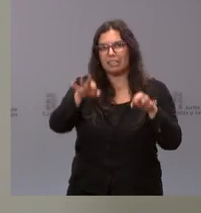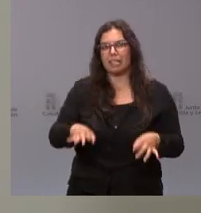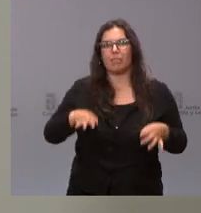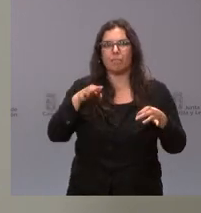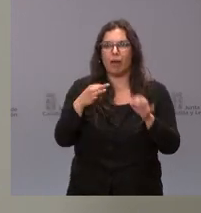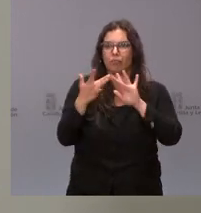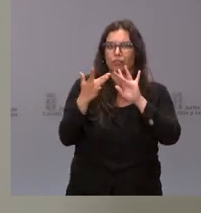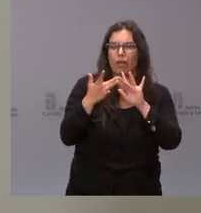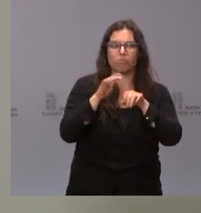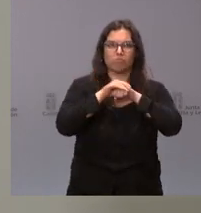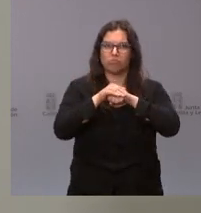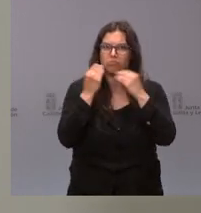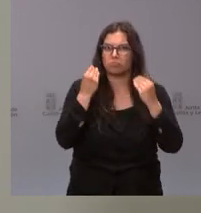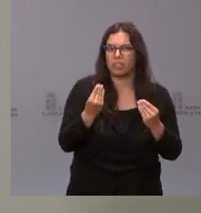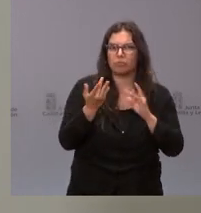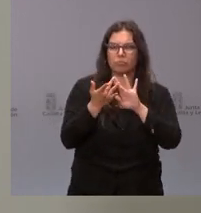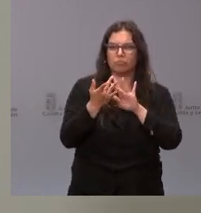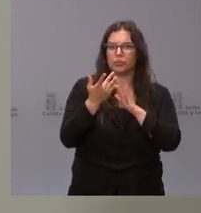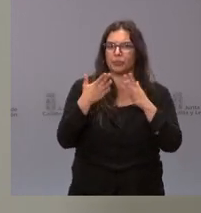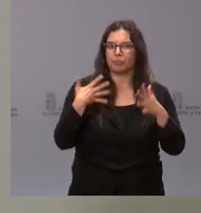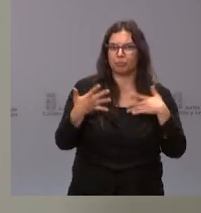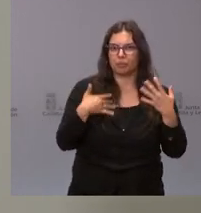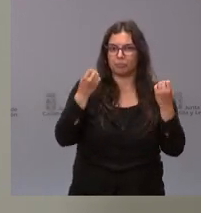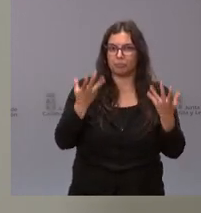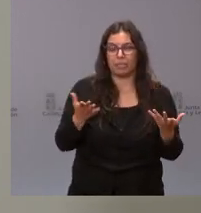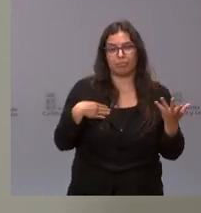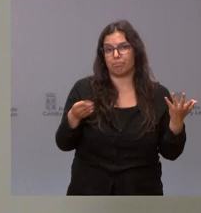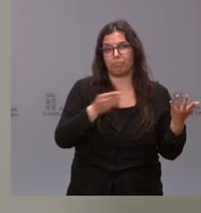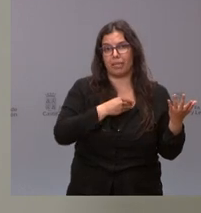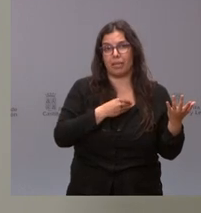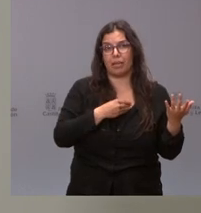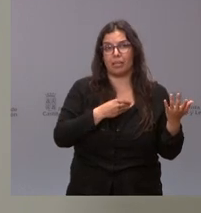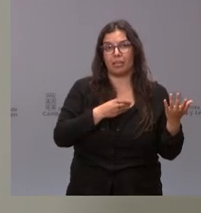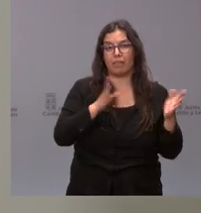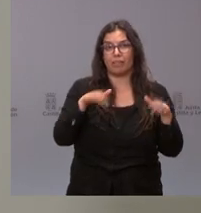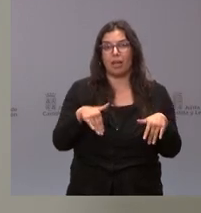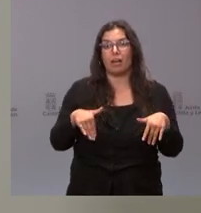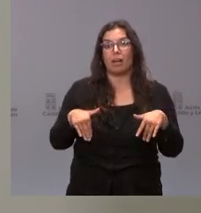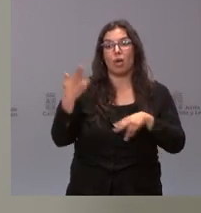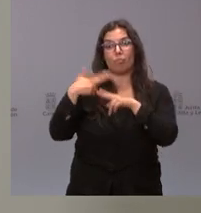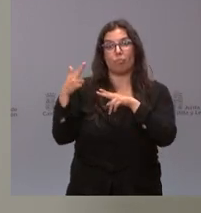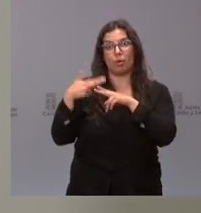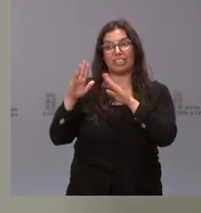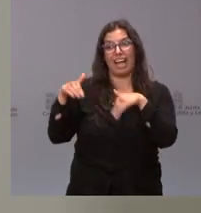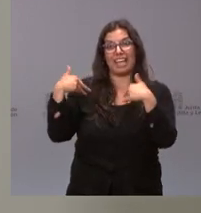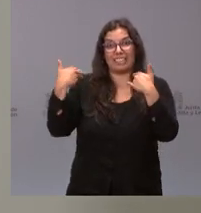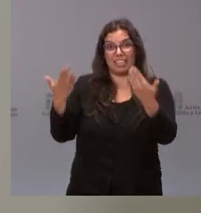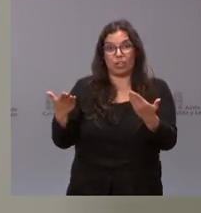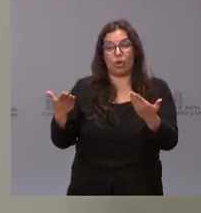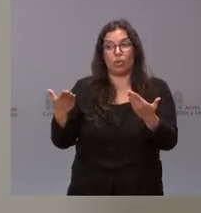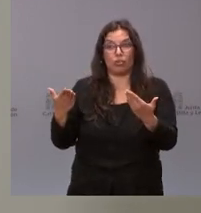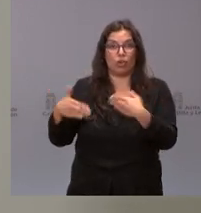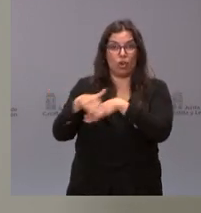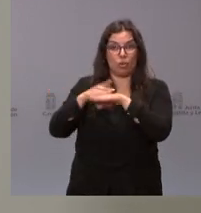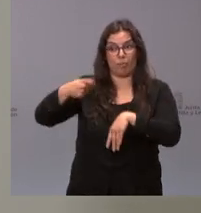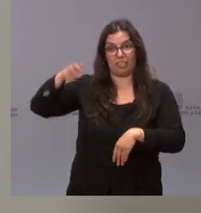vecindad y de amistad muy importante y es una lástima que los bandazos en la política exterior del